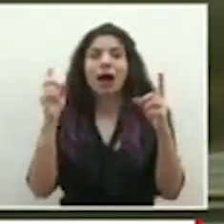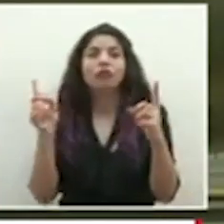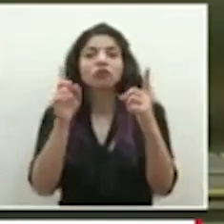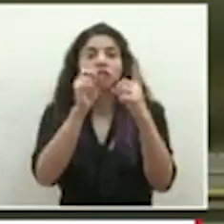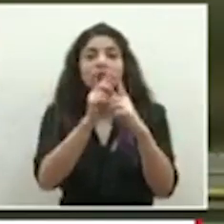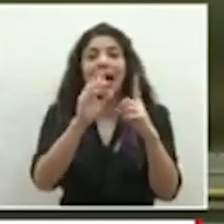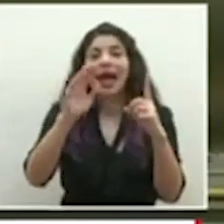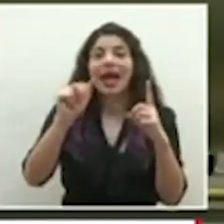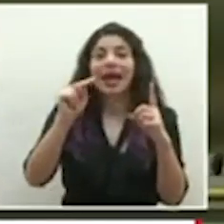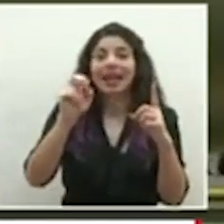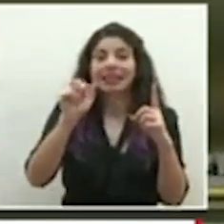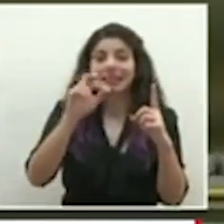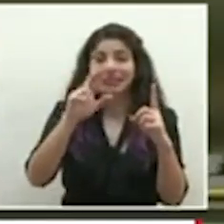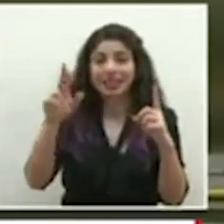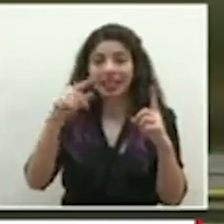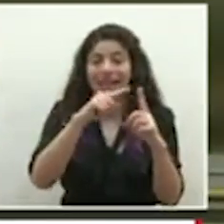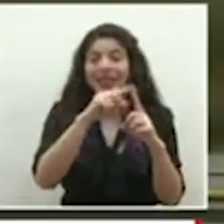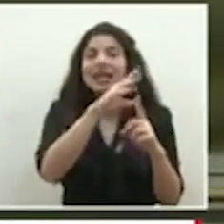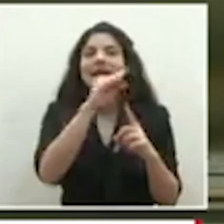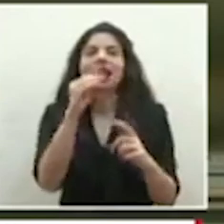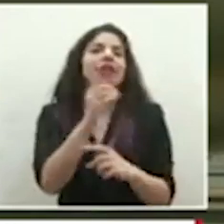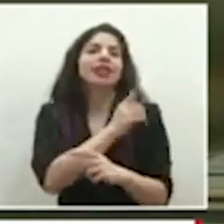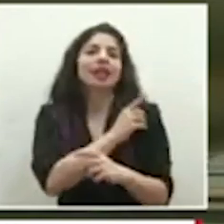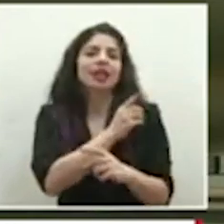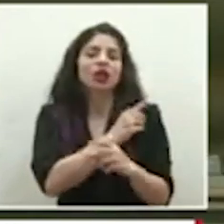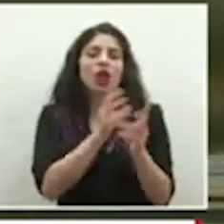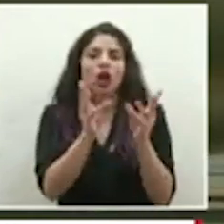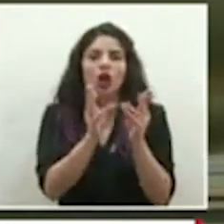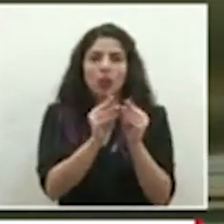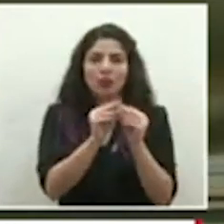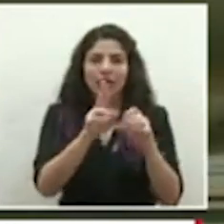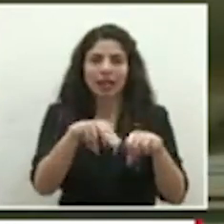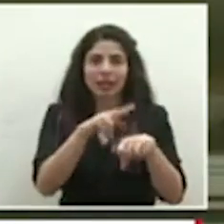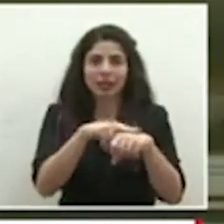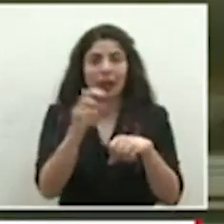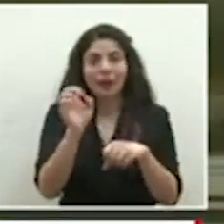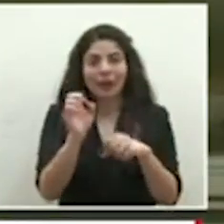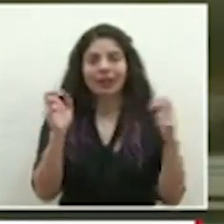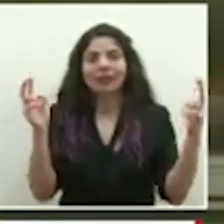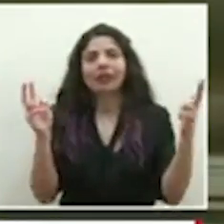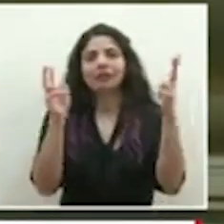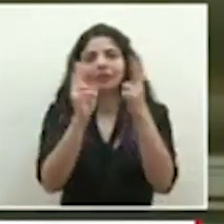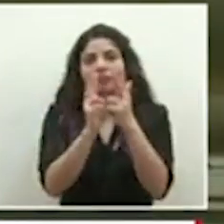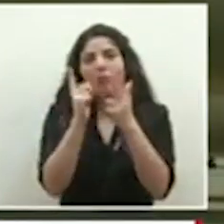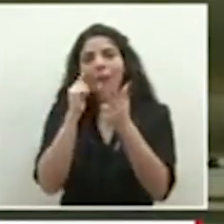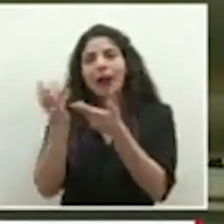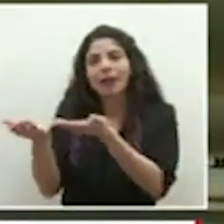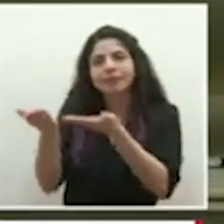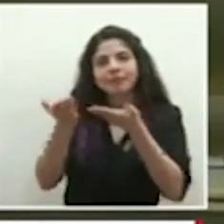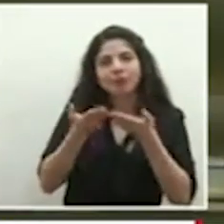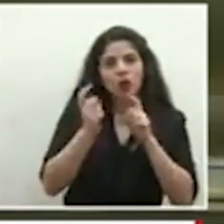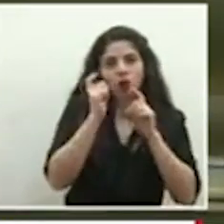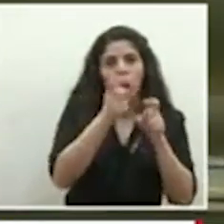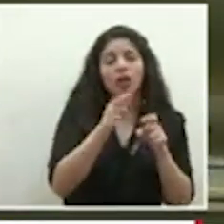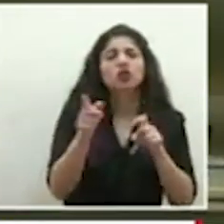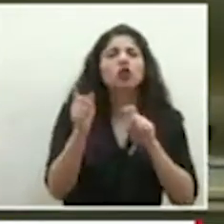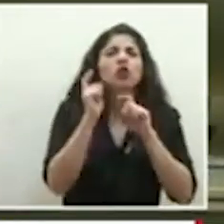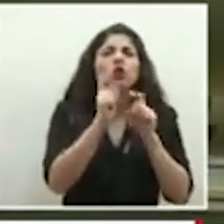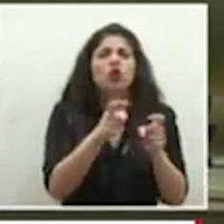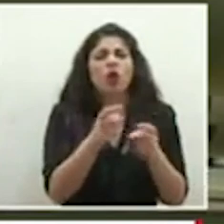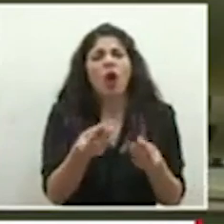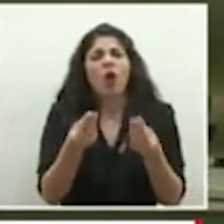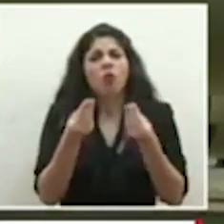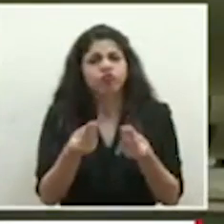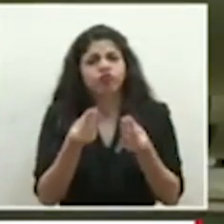directora ejecutiva de la Comisión Nacional de Emergencias para recibir esta donación. Consiste en una gran